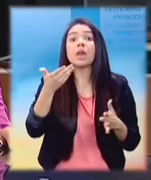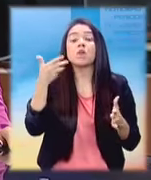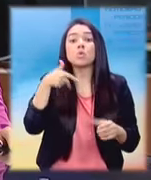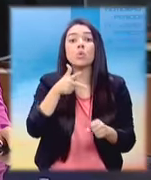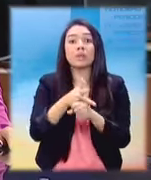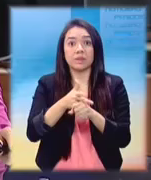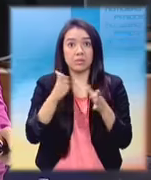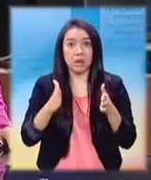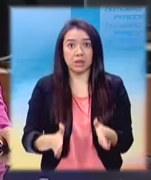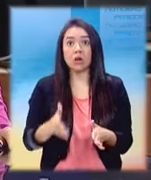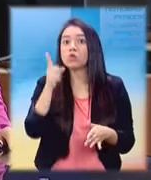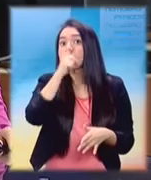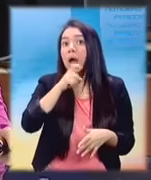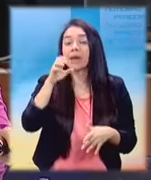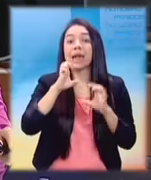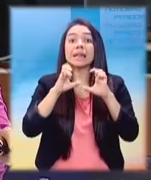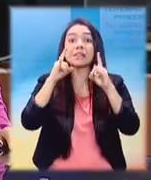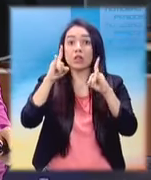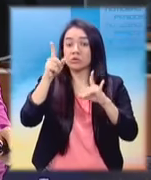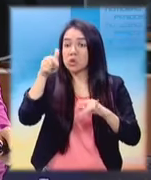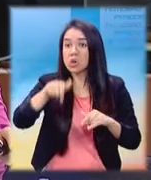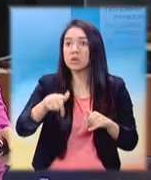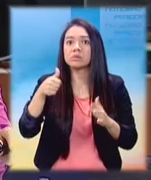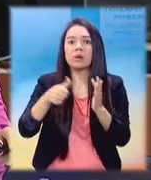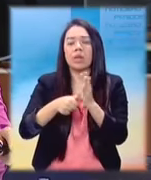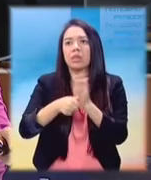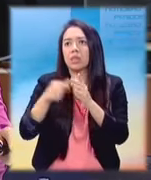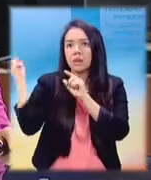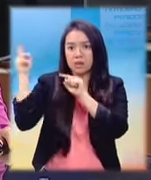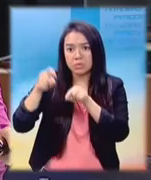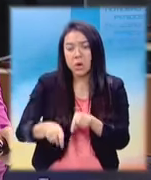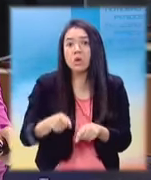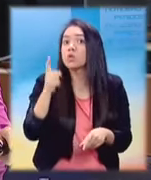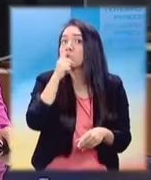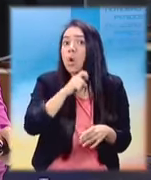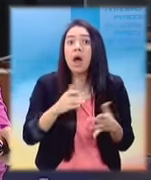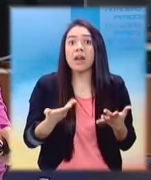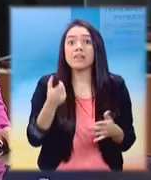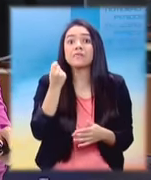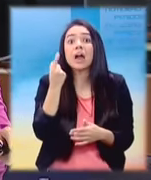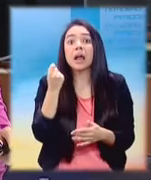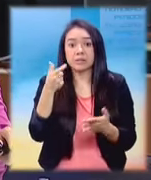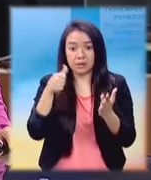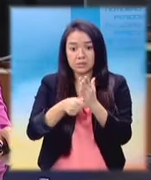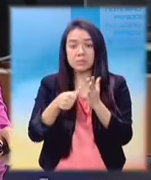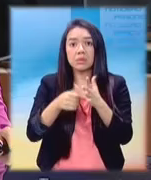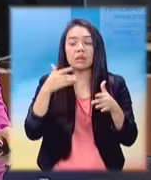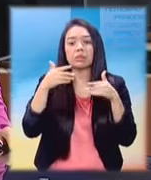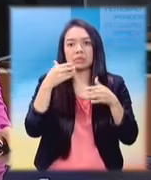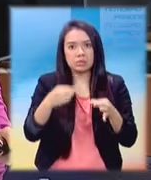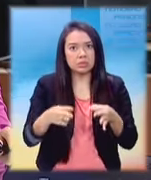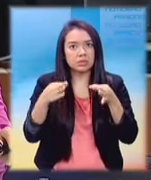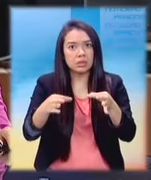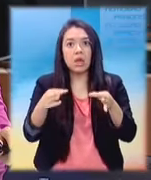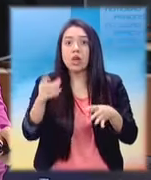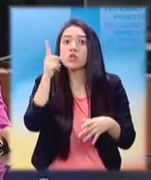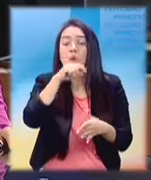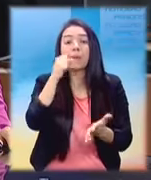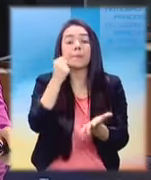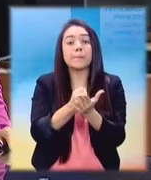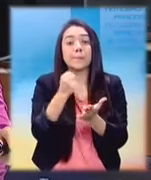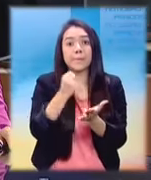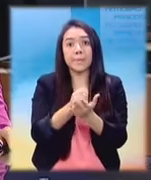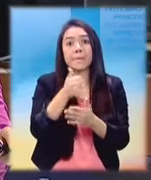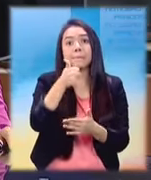En Estados Unidos, el reporte de Cunguate es que existen denuncias a diario por dificultades en trámites al no contar con pasaporte